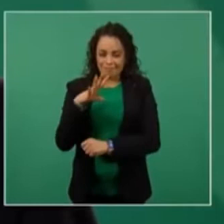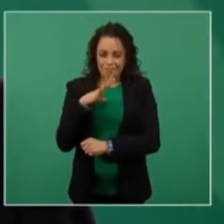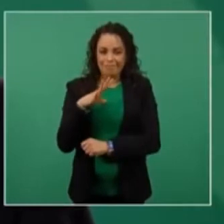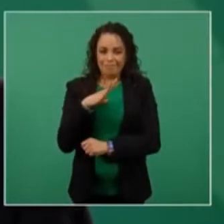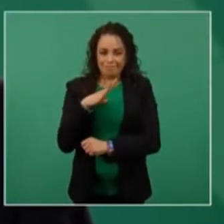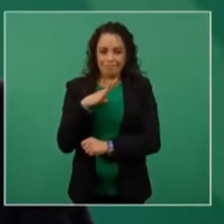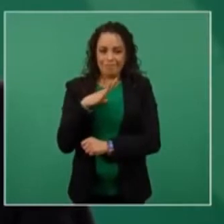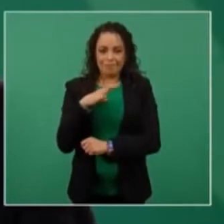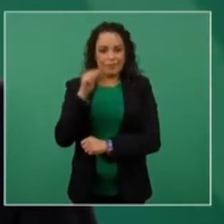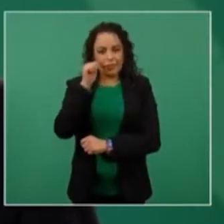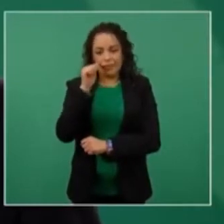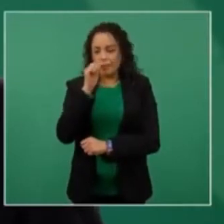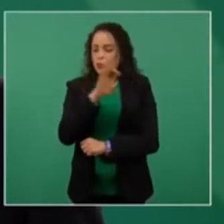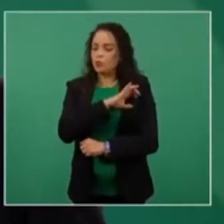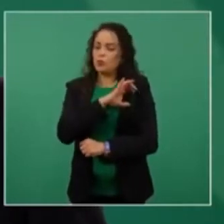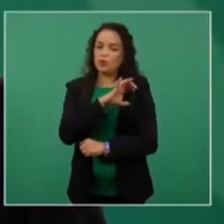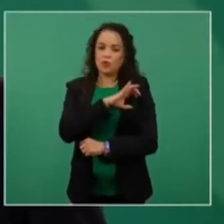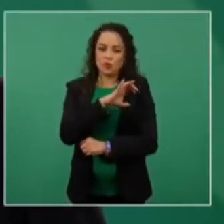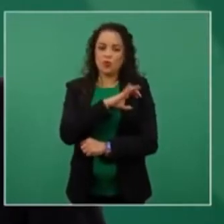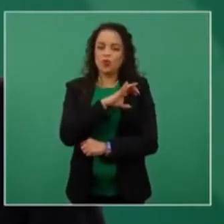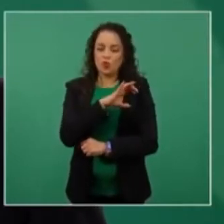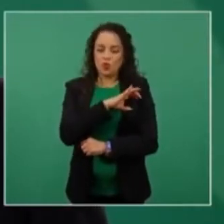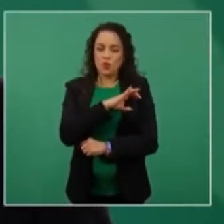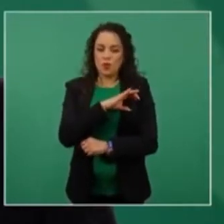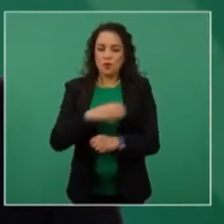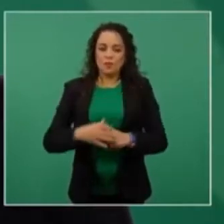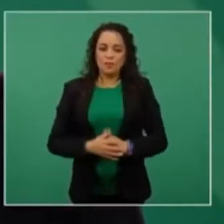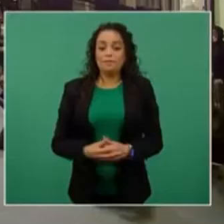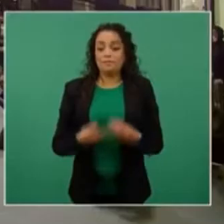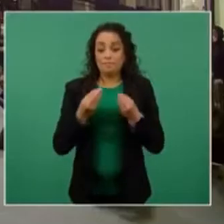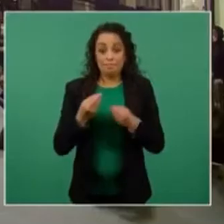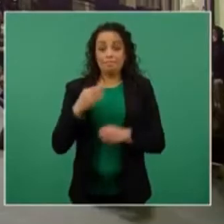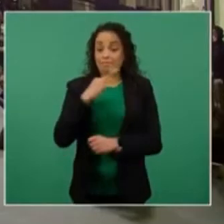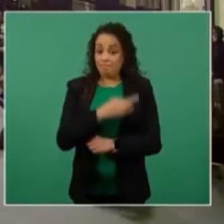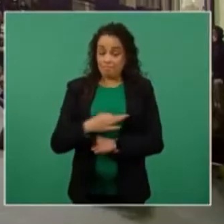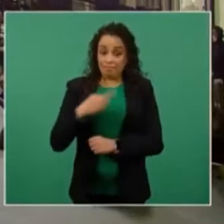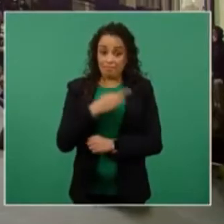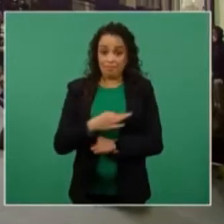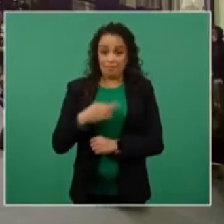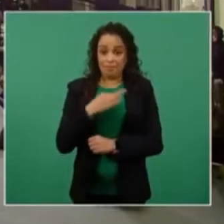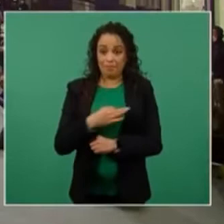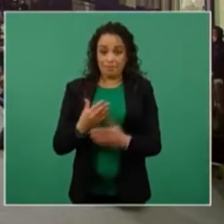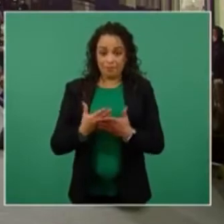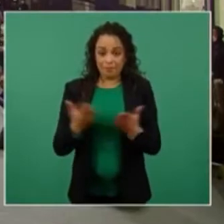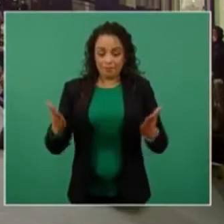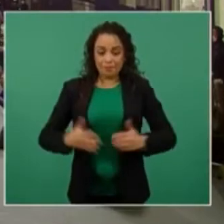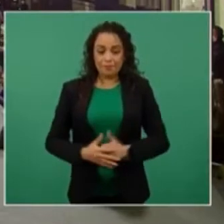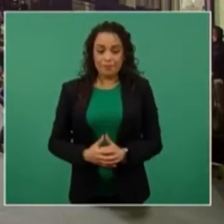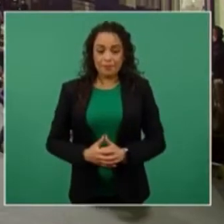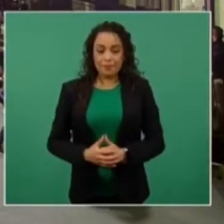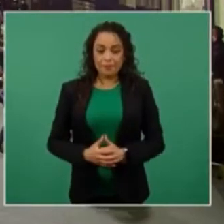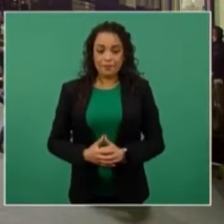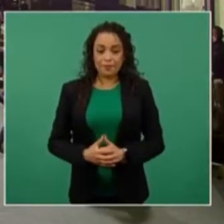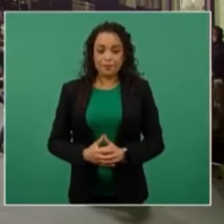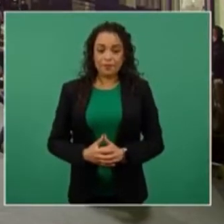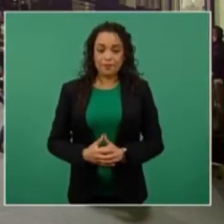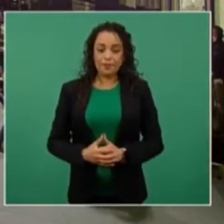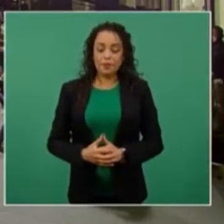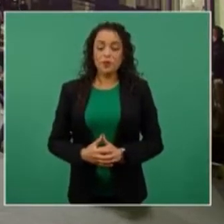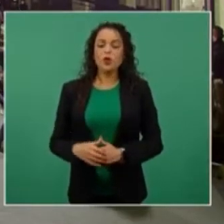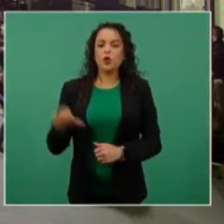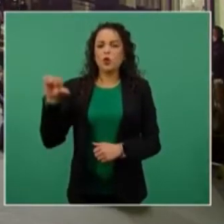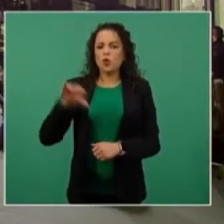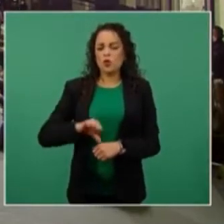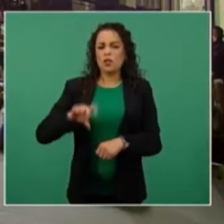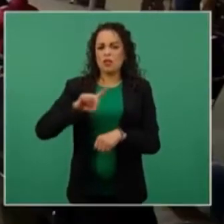nos queremos. Pues felicidades y vamos a presentar hoy